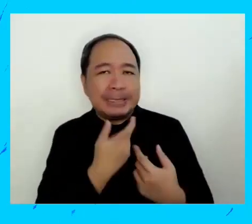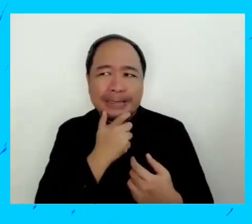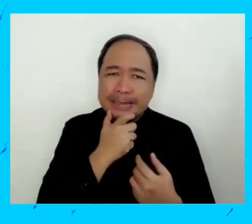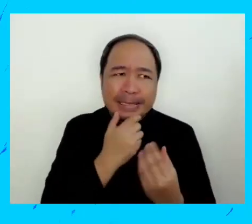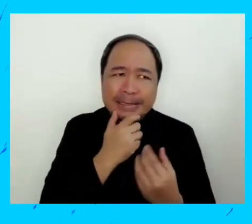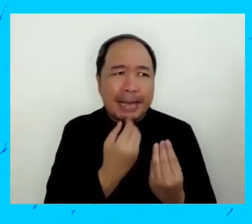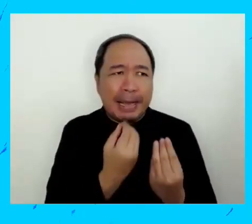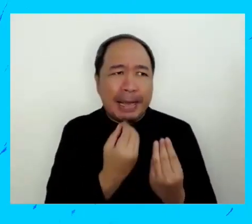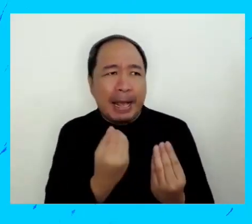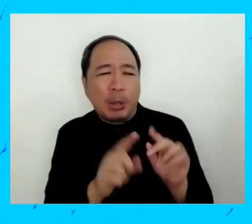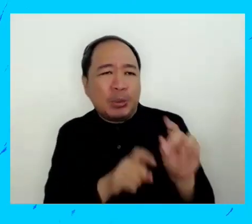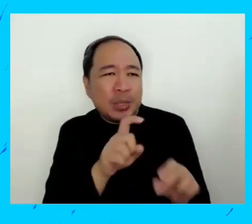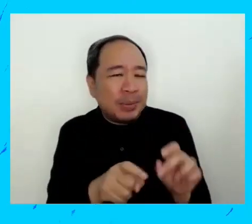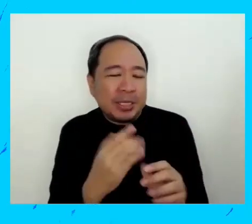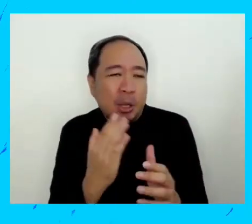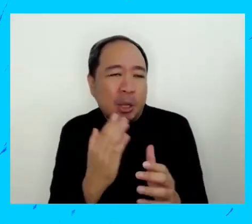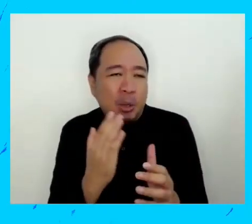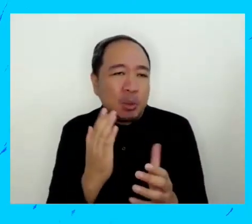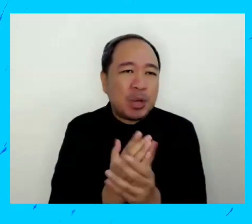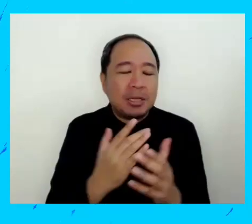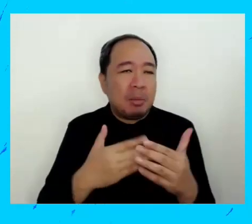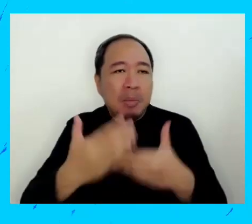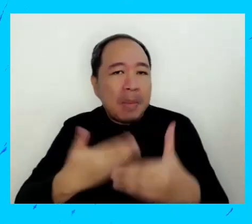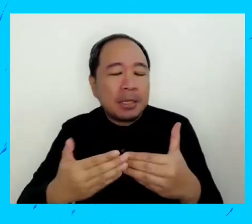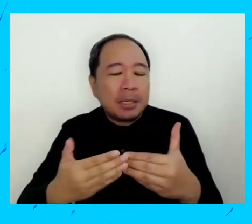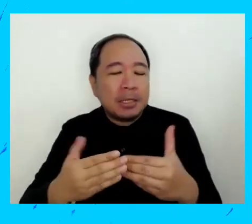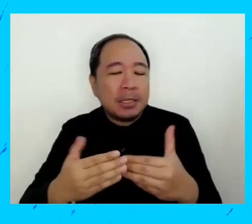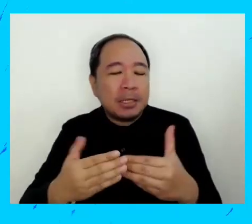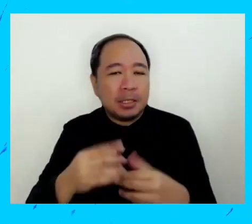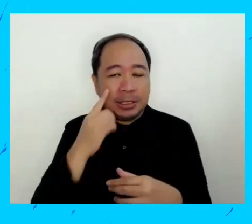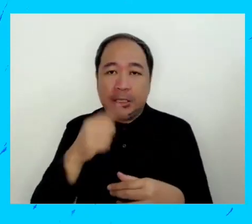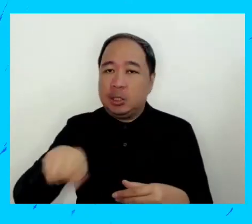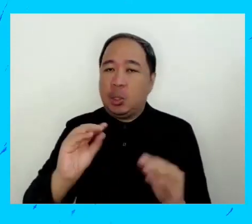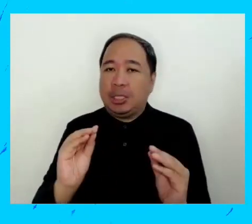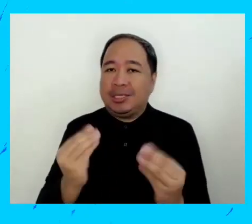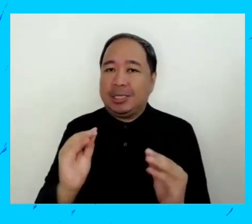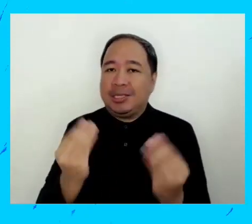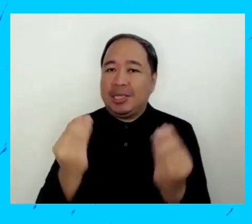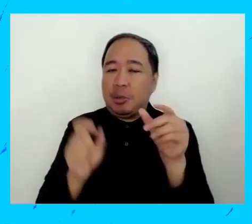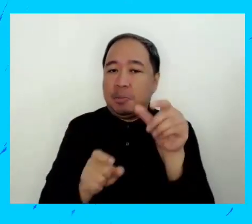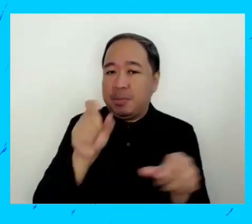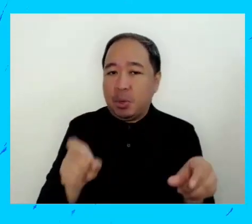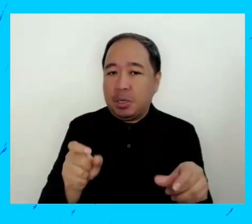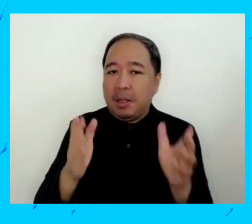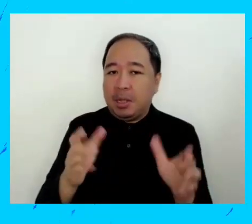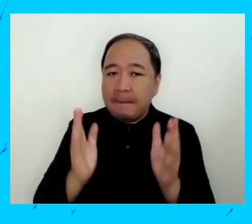recibir informaciones adecuadas.